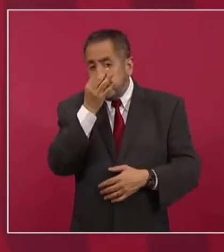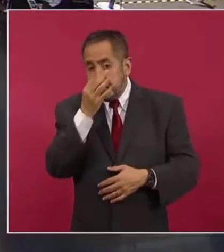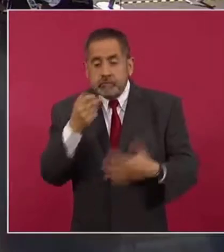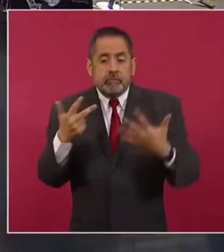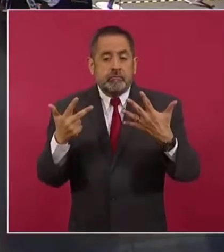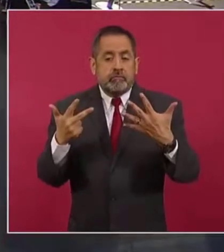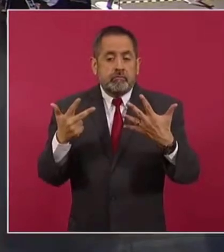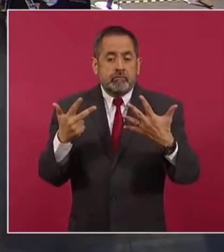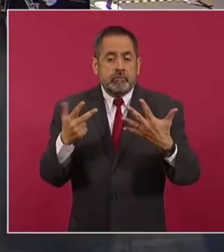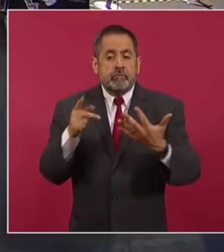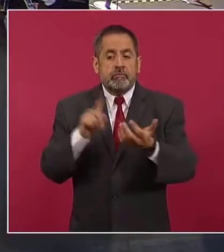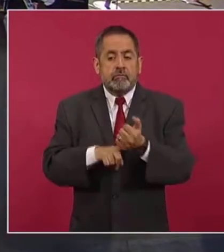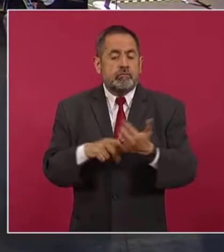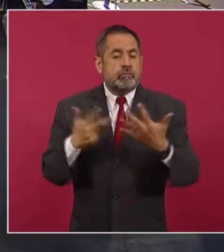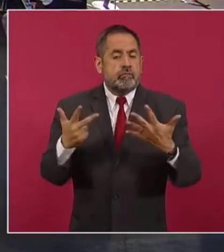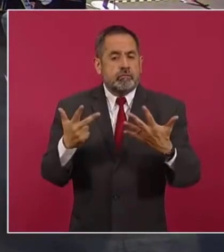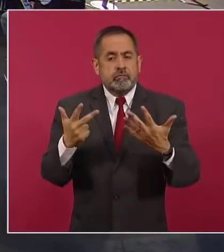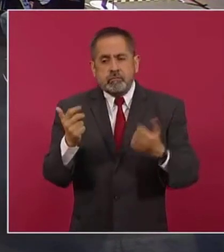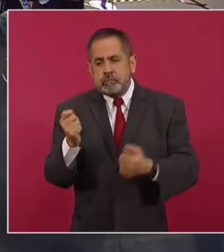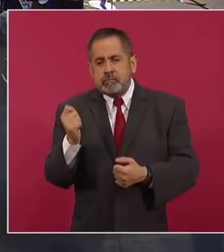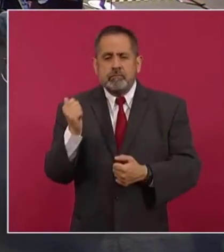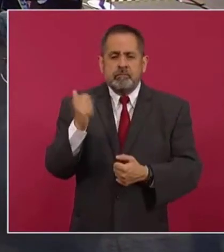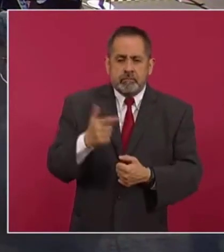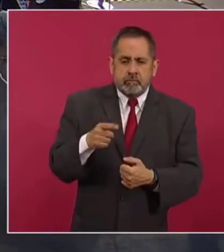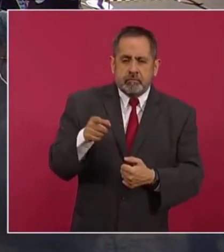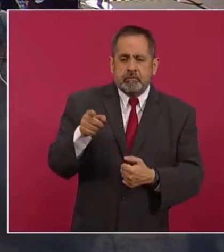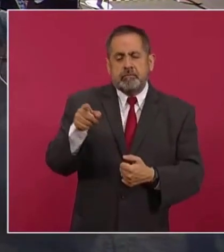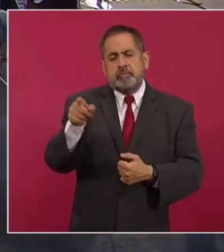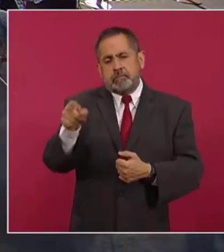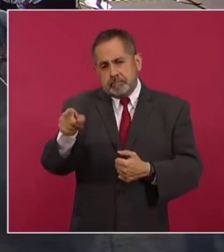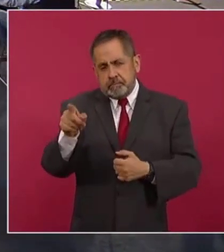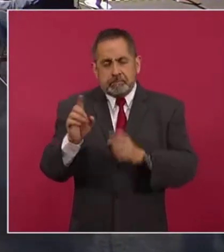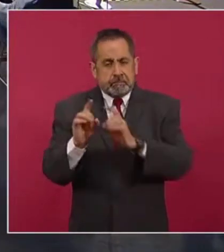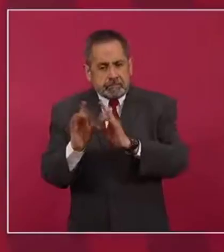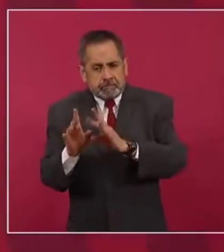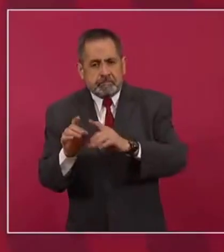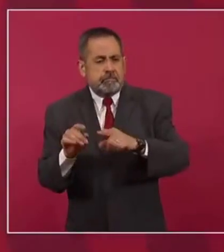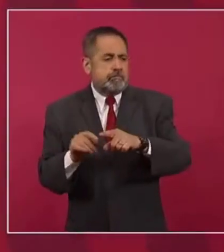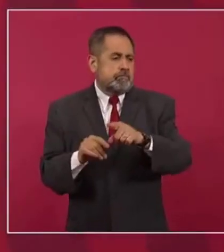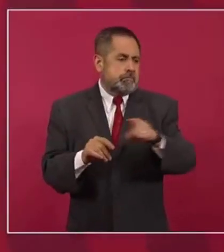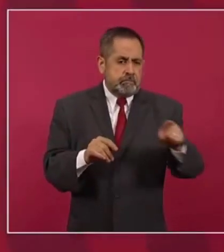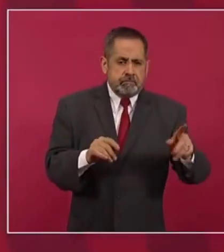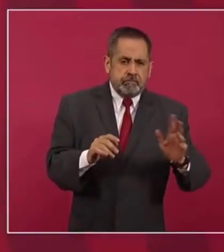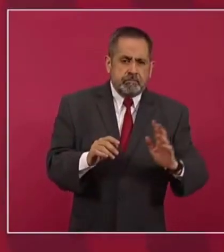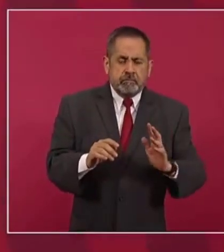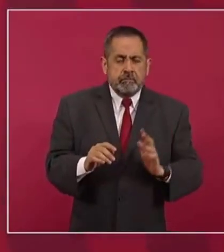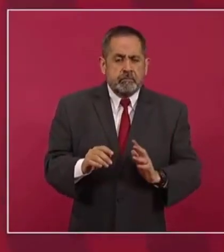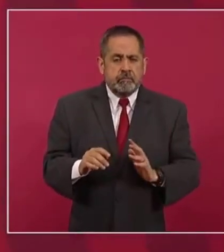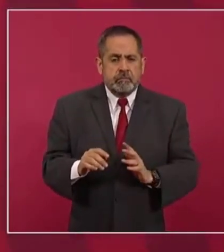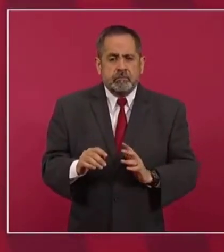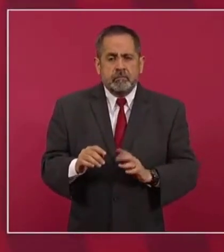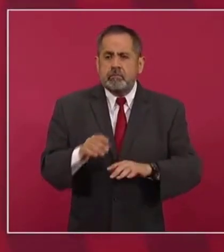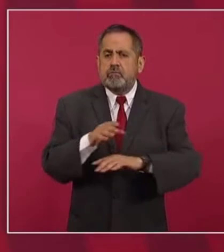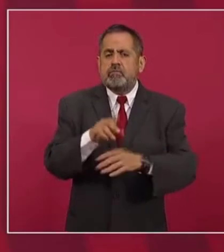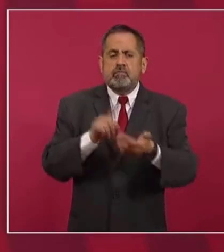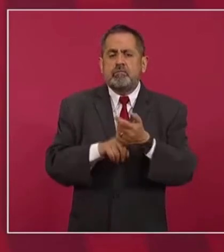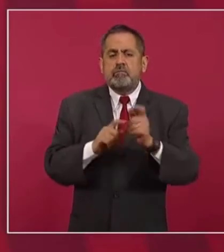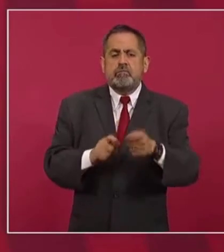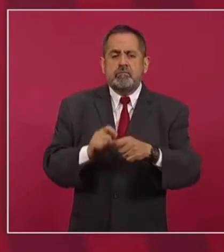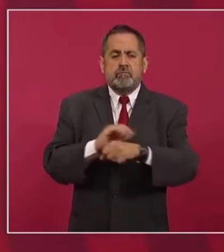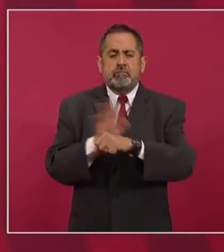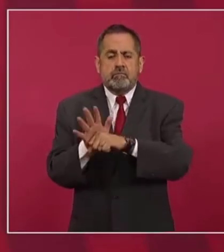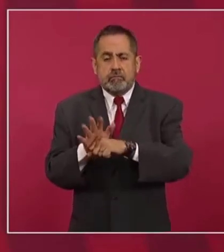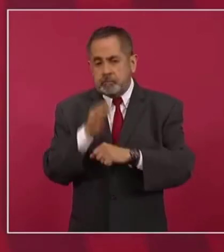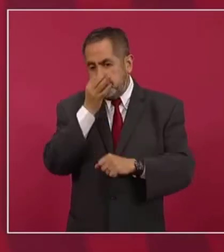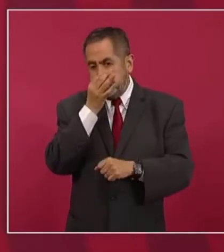algún hecho, algún asunto relacionado con